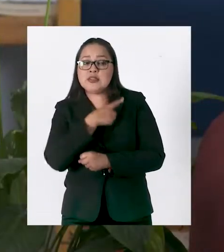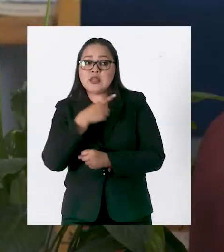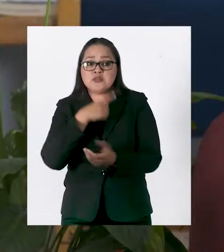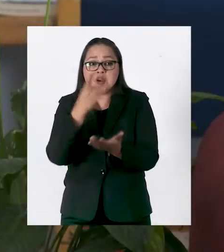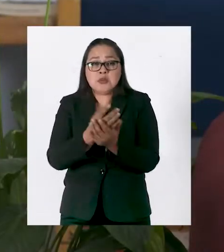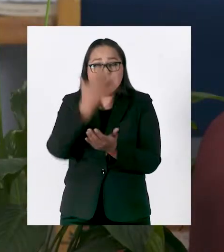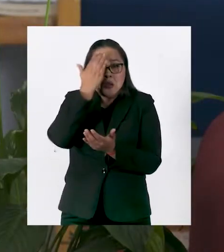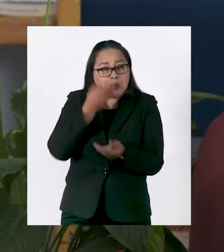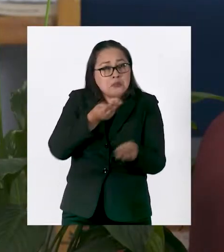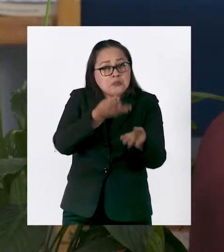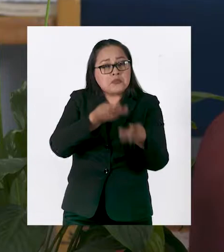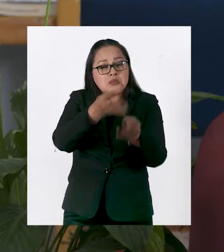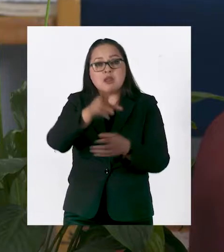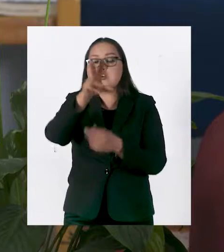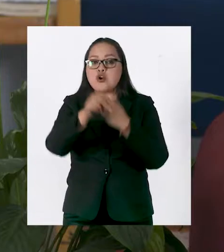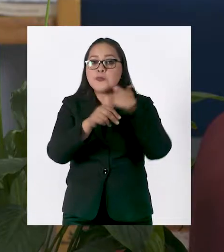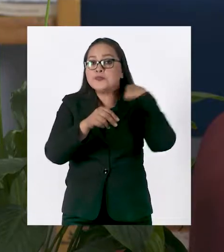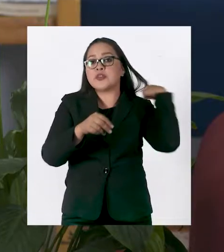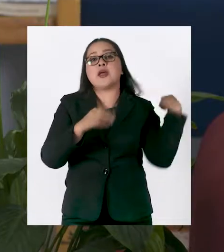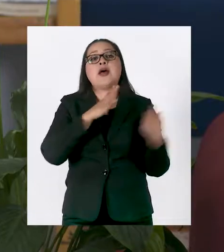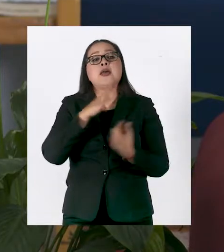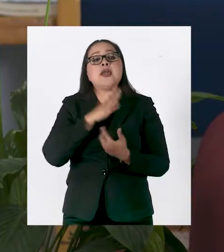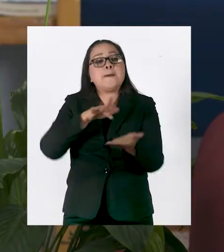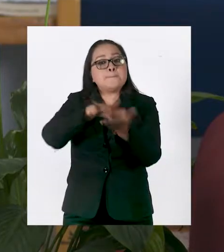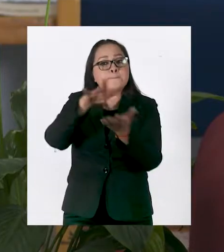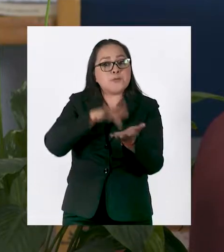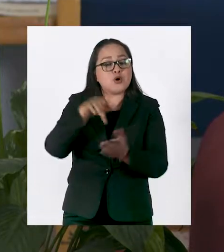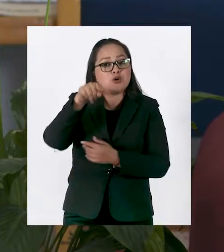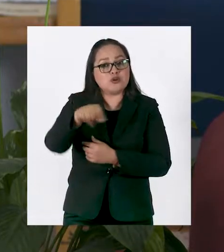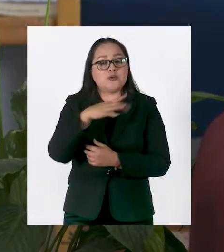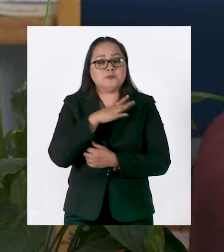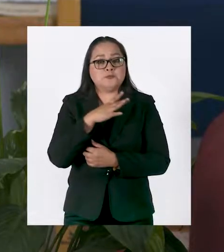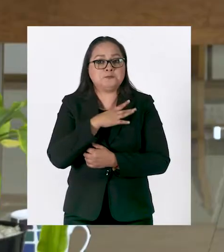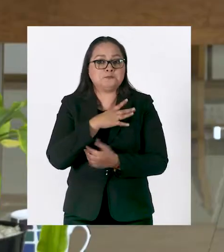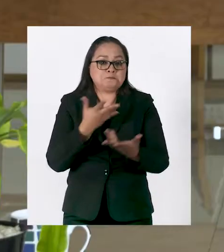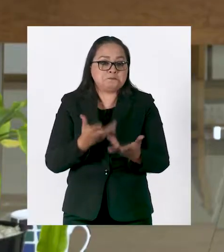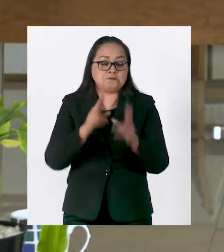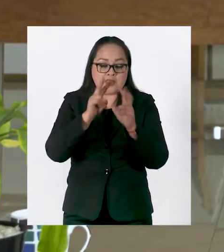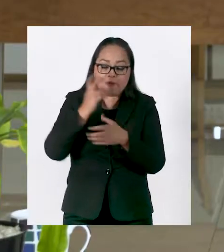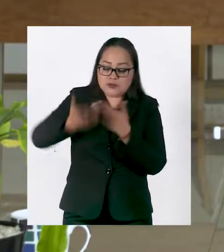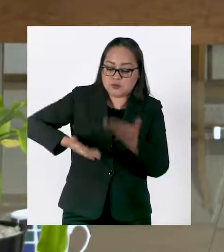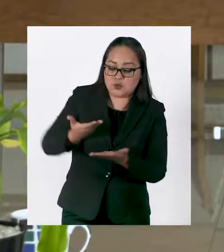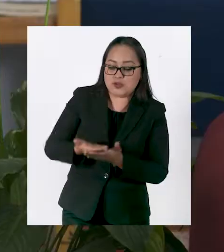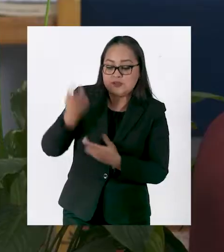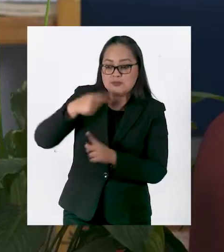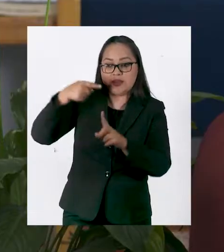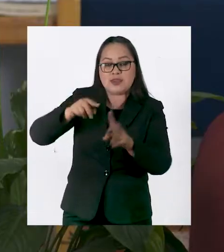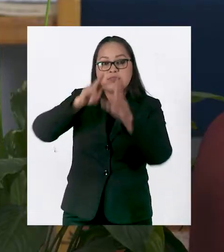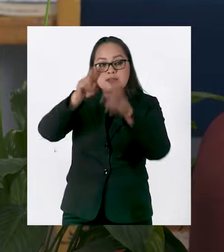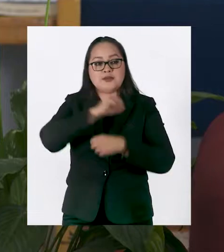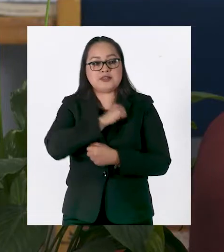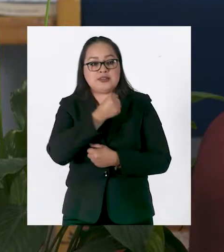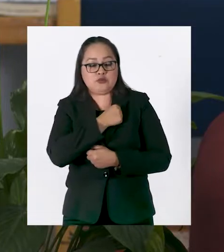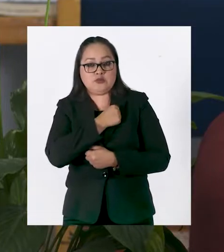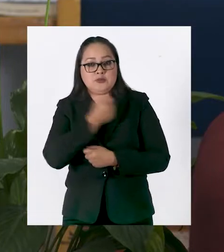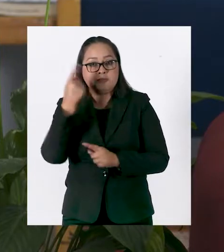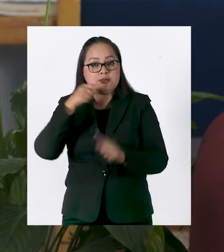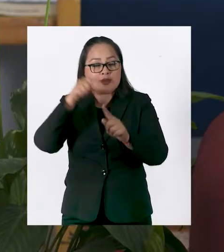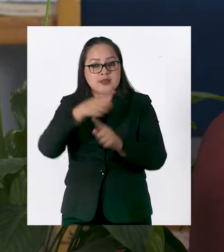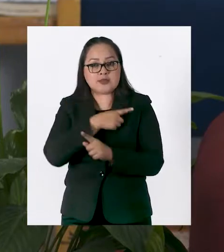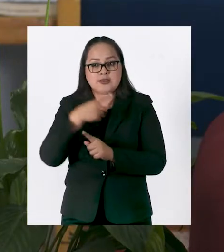a insistir en que los programas sociales dejen de ser asistencialistas, que después de que termine el programa, vivan de ellos.